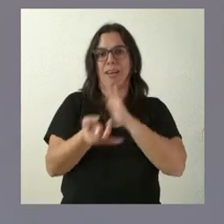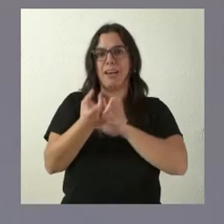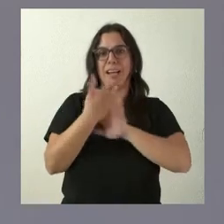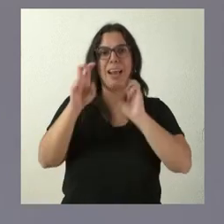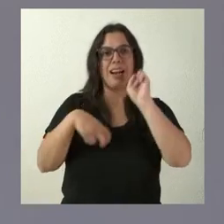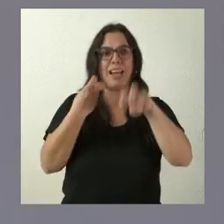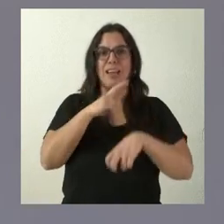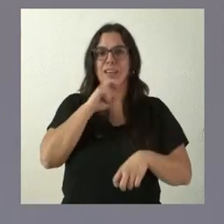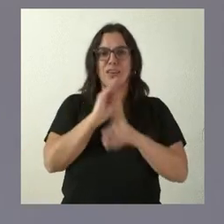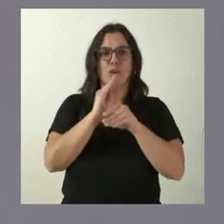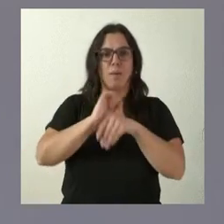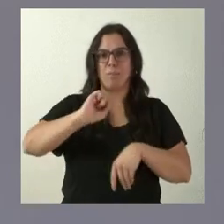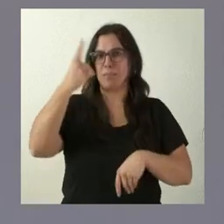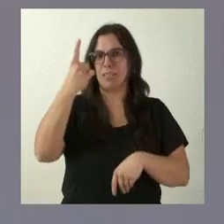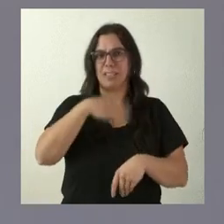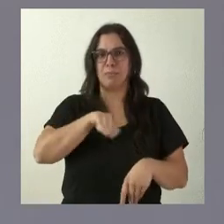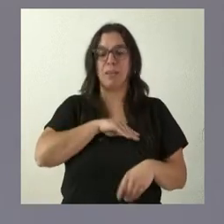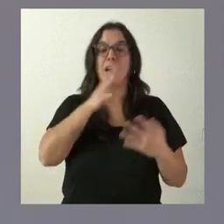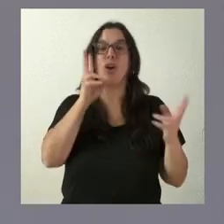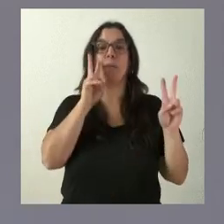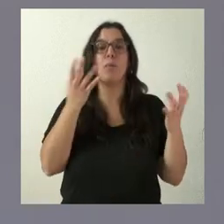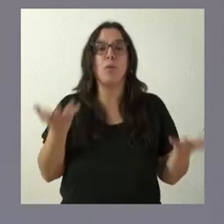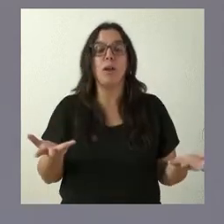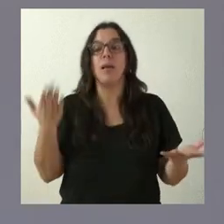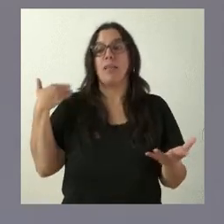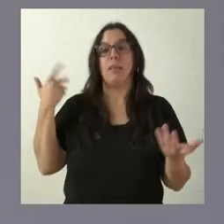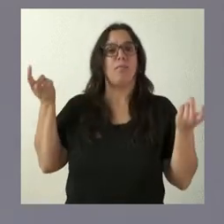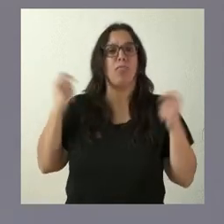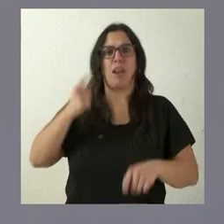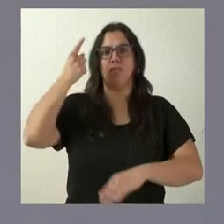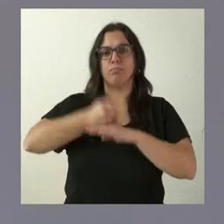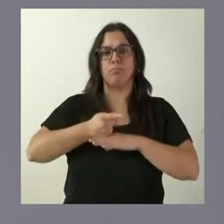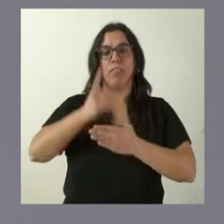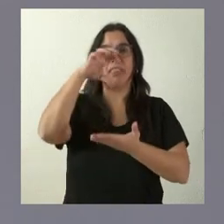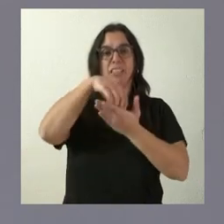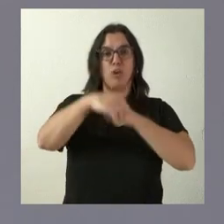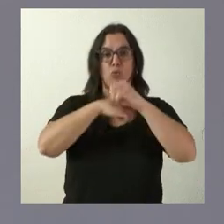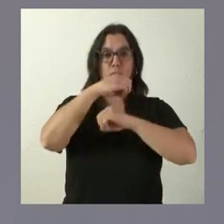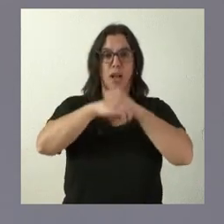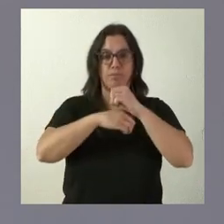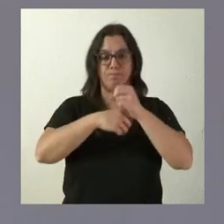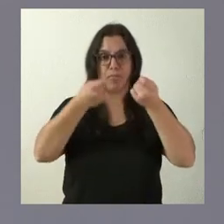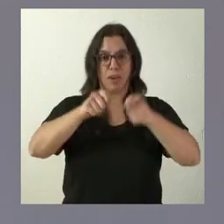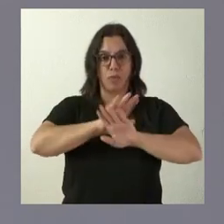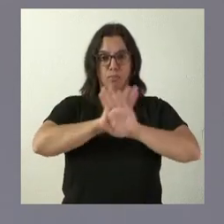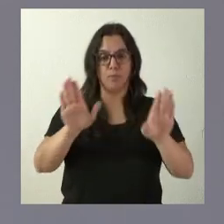renovables, plenamente compatible. Y ahora lo que estamos viendo es que en su momento se cerró una central nuclear, se planteó que estos residuos